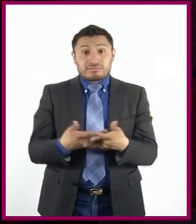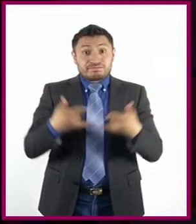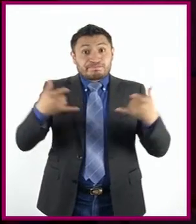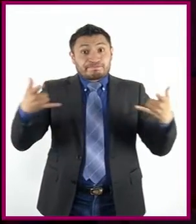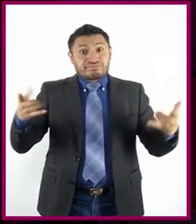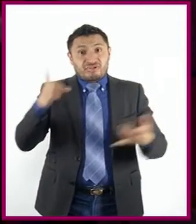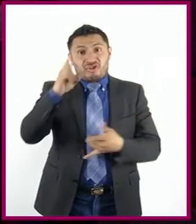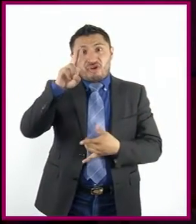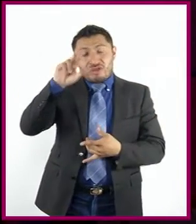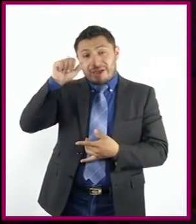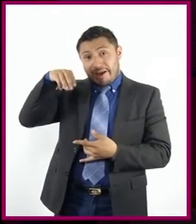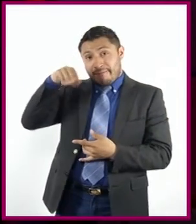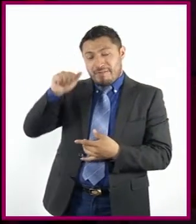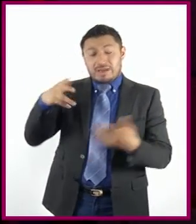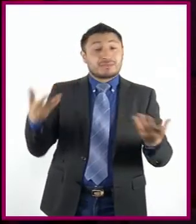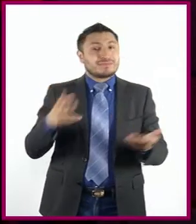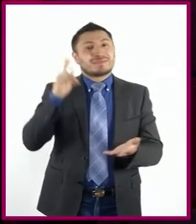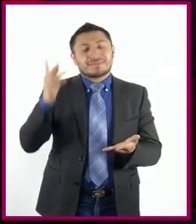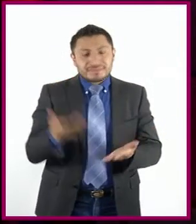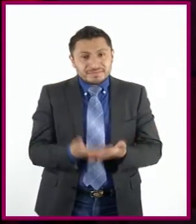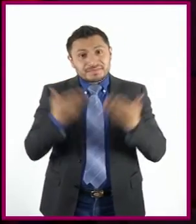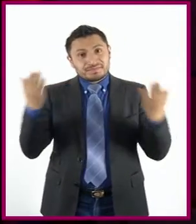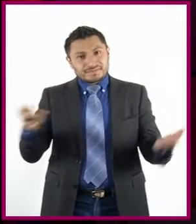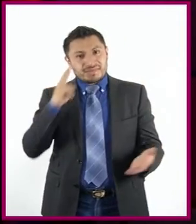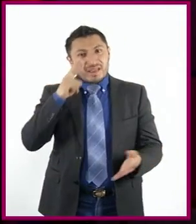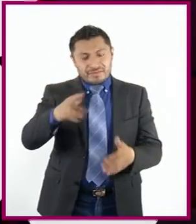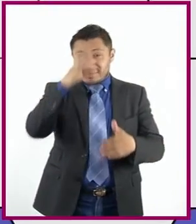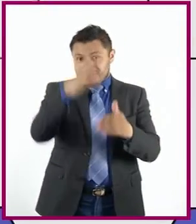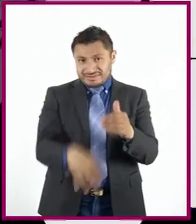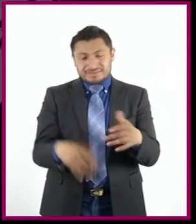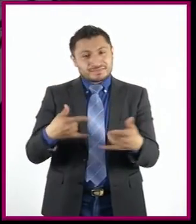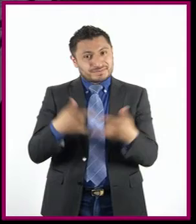dramática? Veamos ahora cómo concluye.